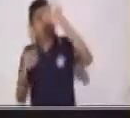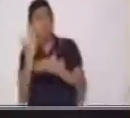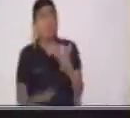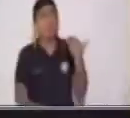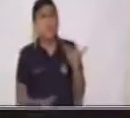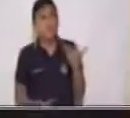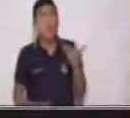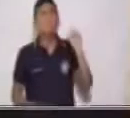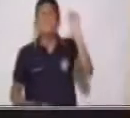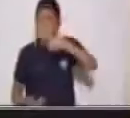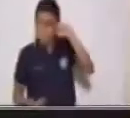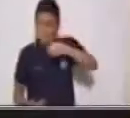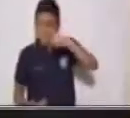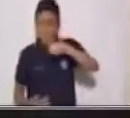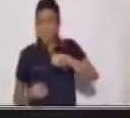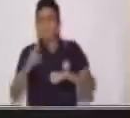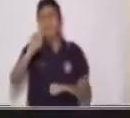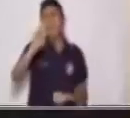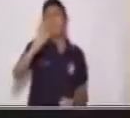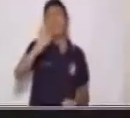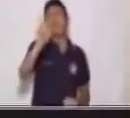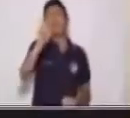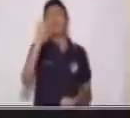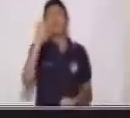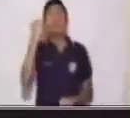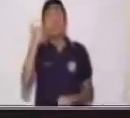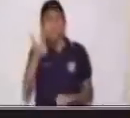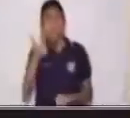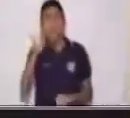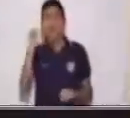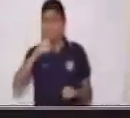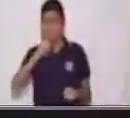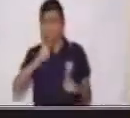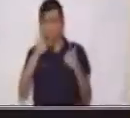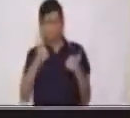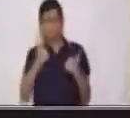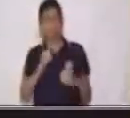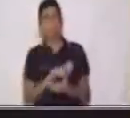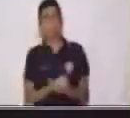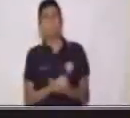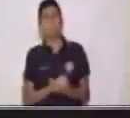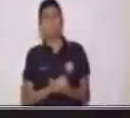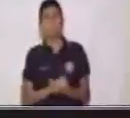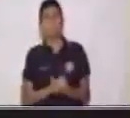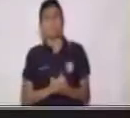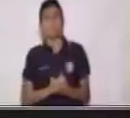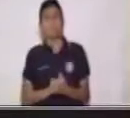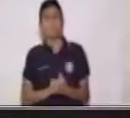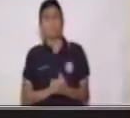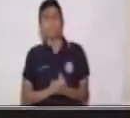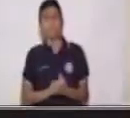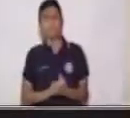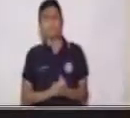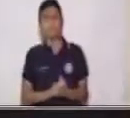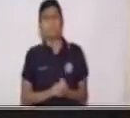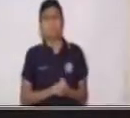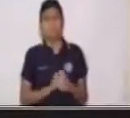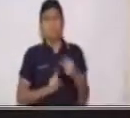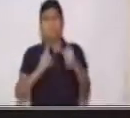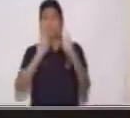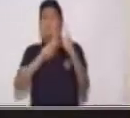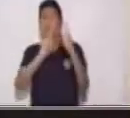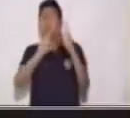Rusia. Excelente respuesta. Los felicito. Muy bien. Y vamos a ver nuestra siguiente pregunta.